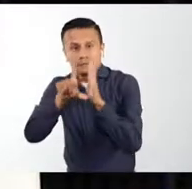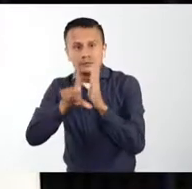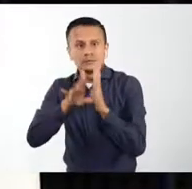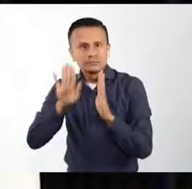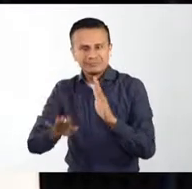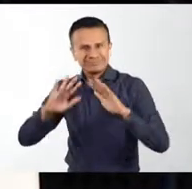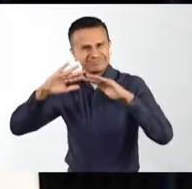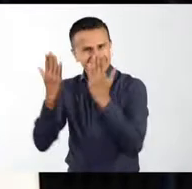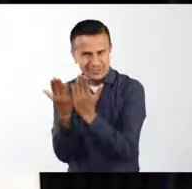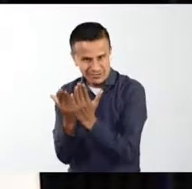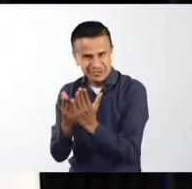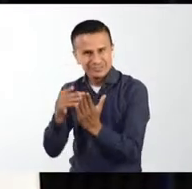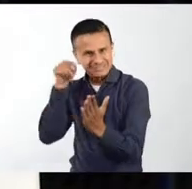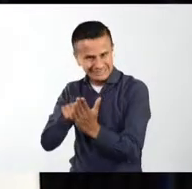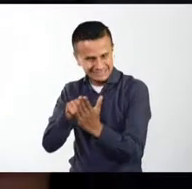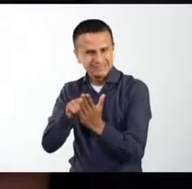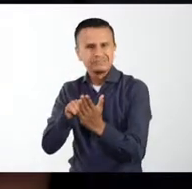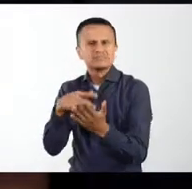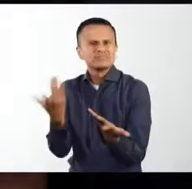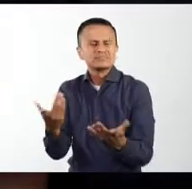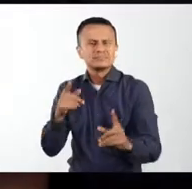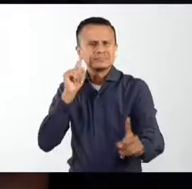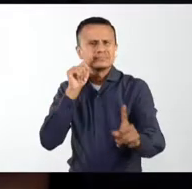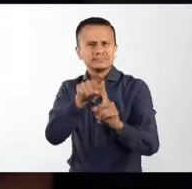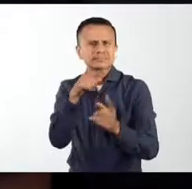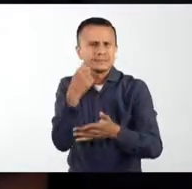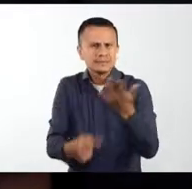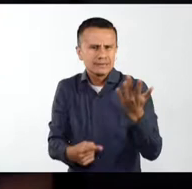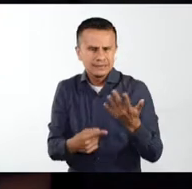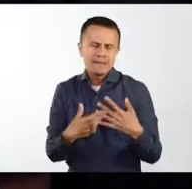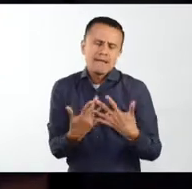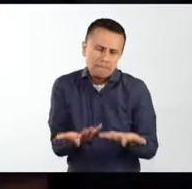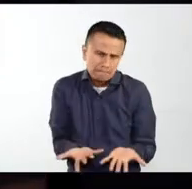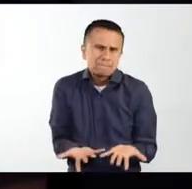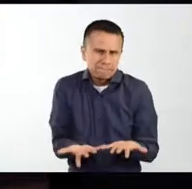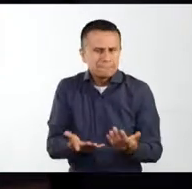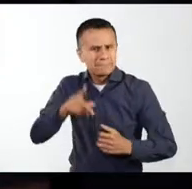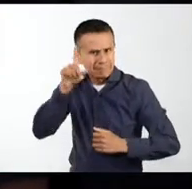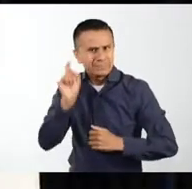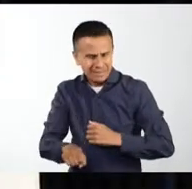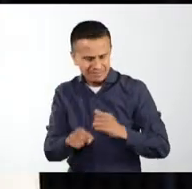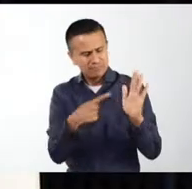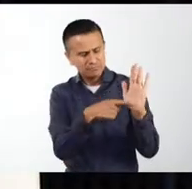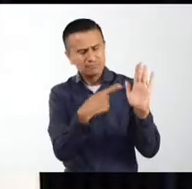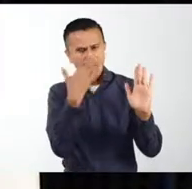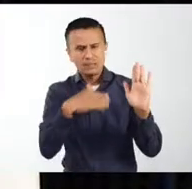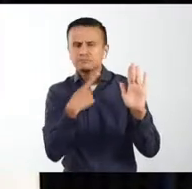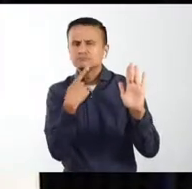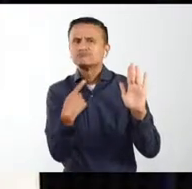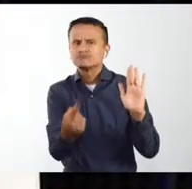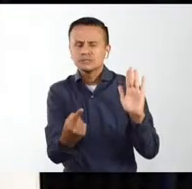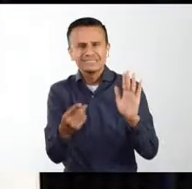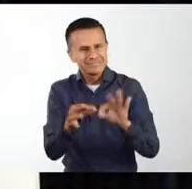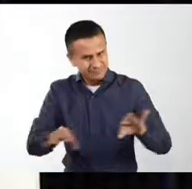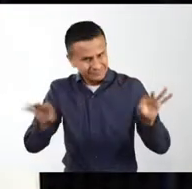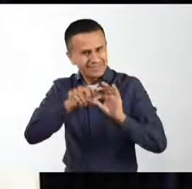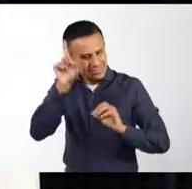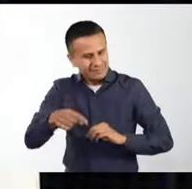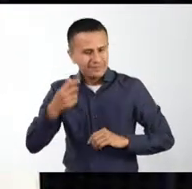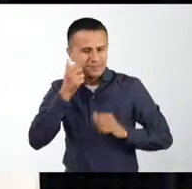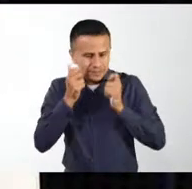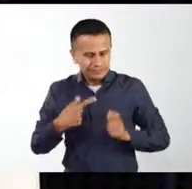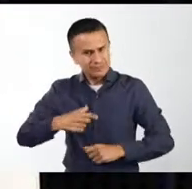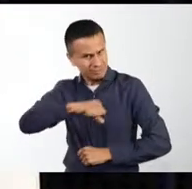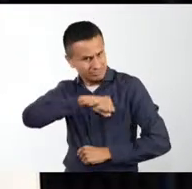Ainsi, en la ley de orientación de la educación, es bien inscrito que la educación, toda persona viviendo en Burkina